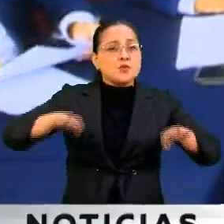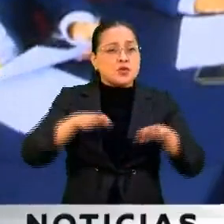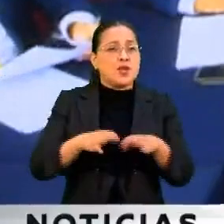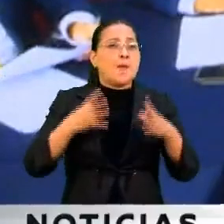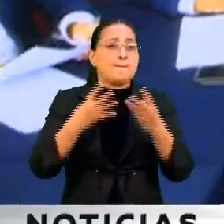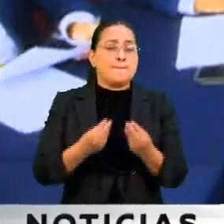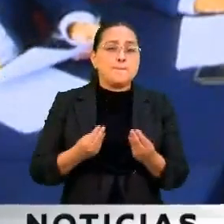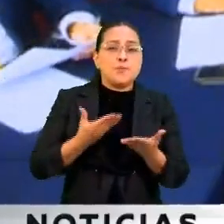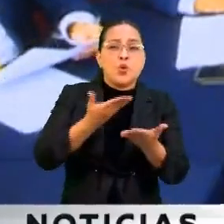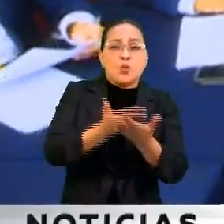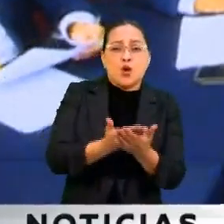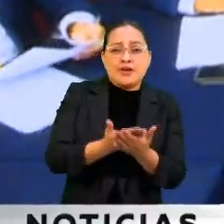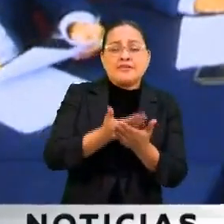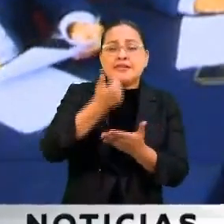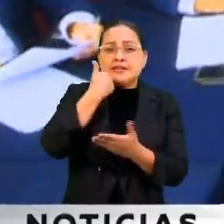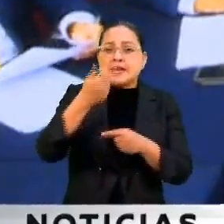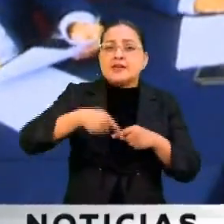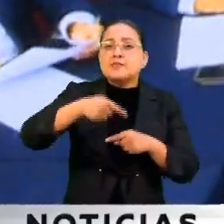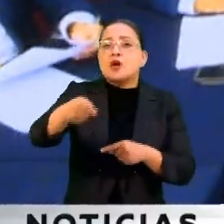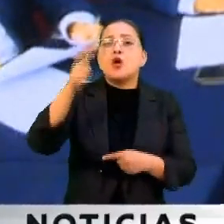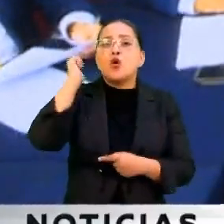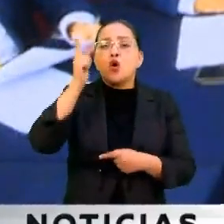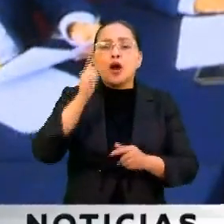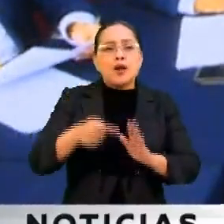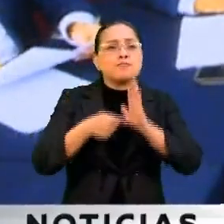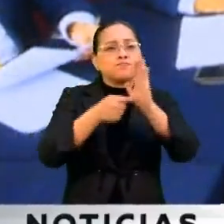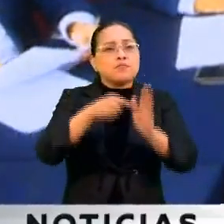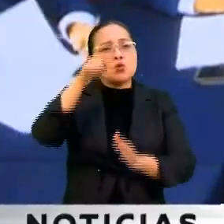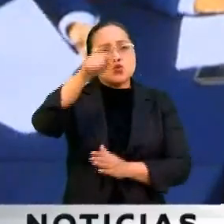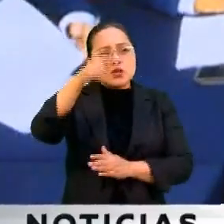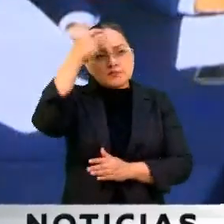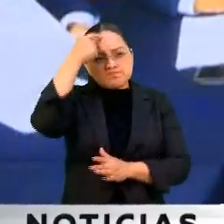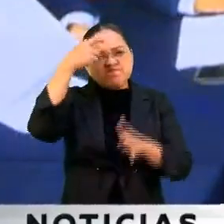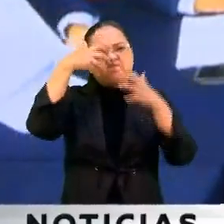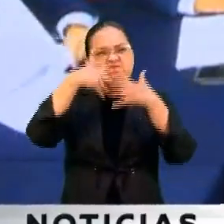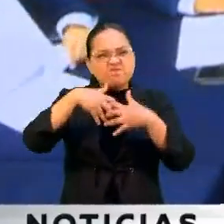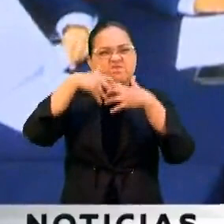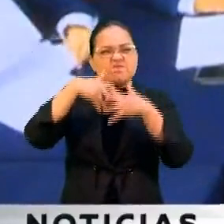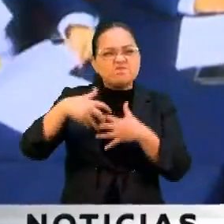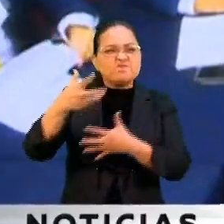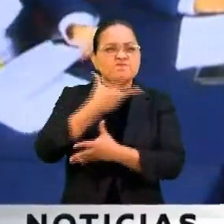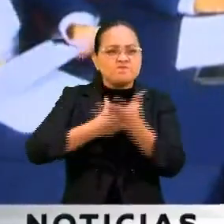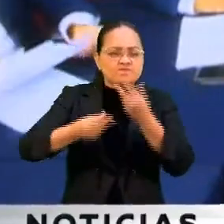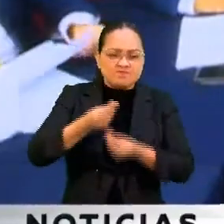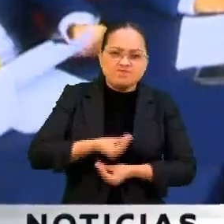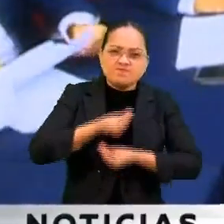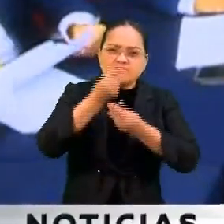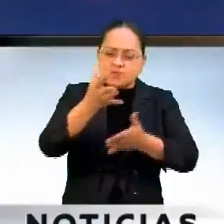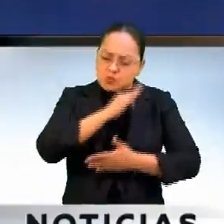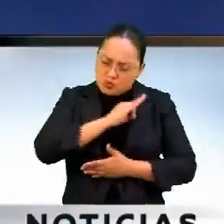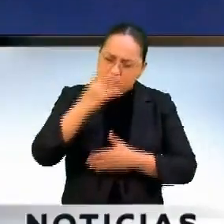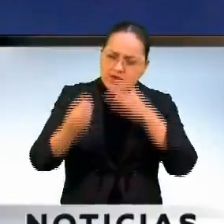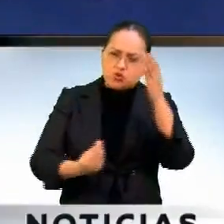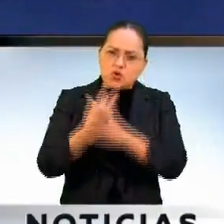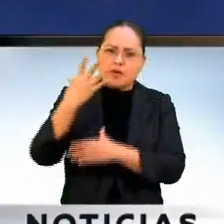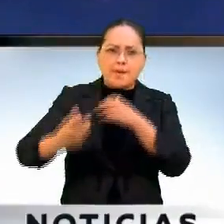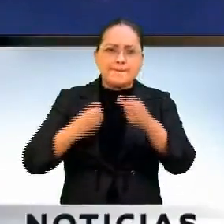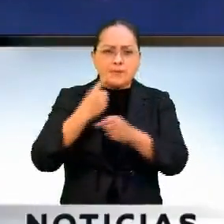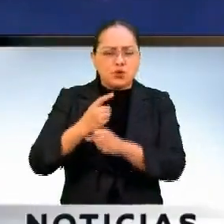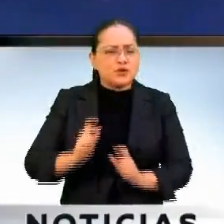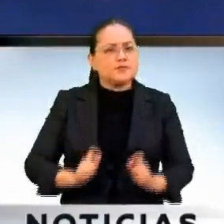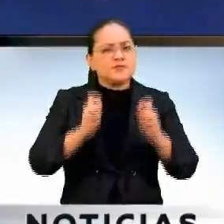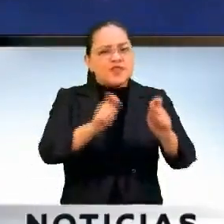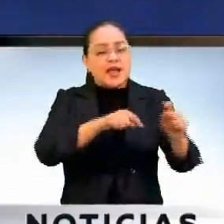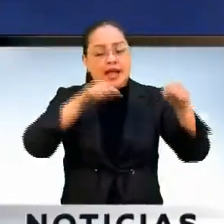que están esperando salir de la mente de ustedes y este es un ejercicio que les da esa oportunidad. Están en un buen